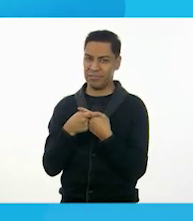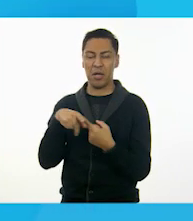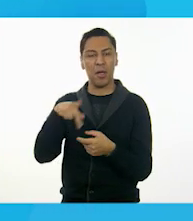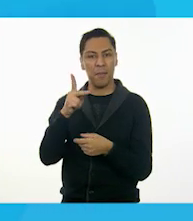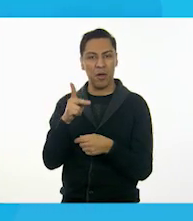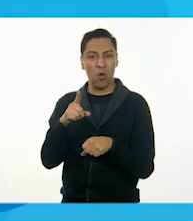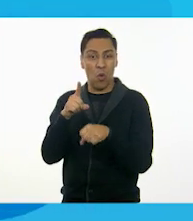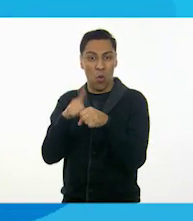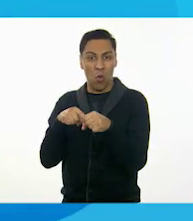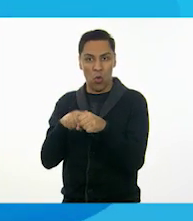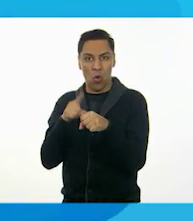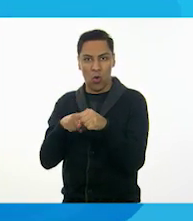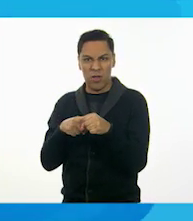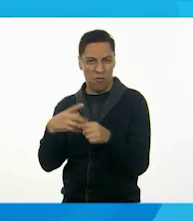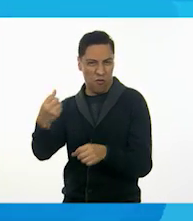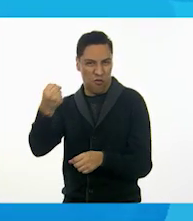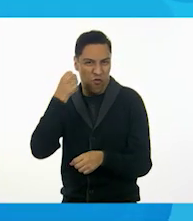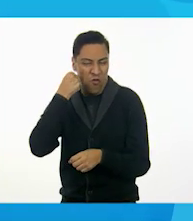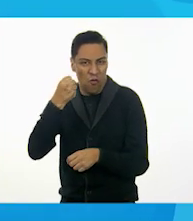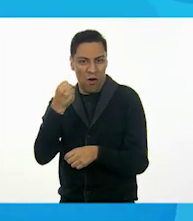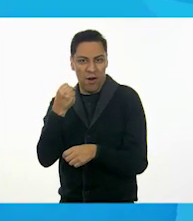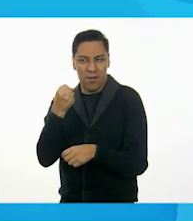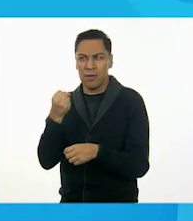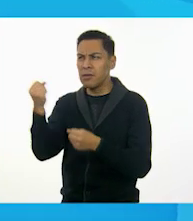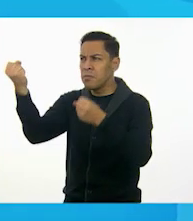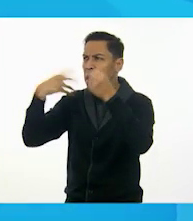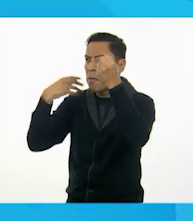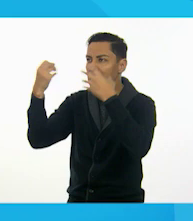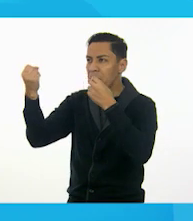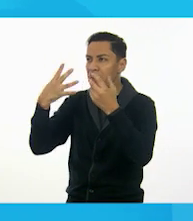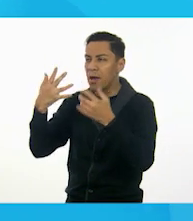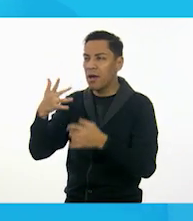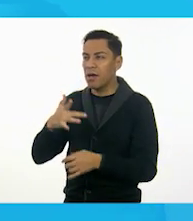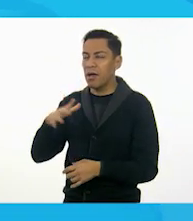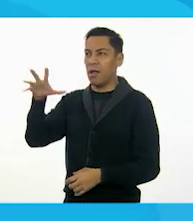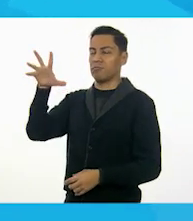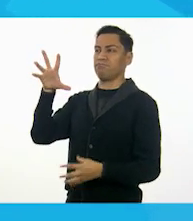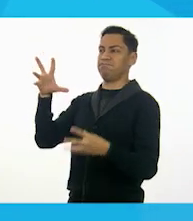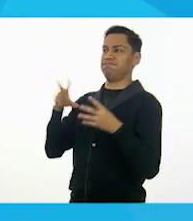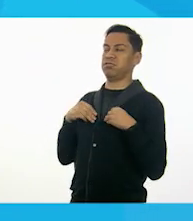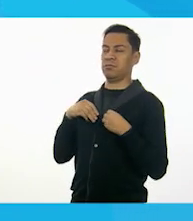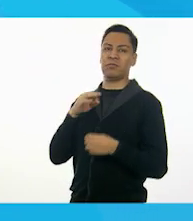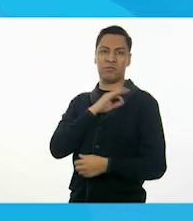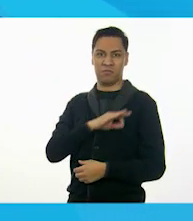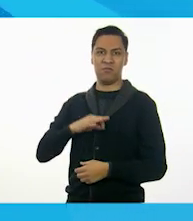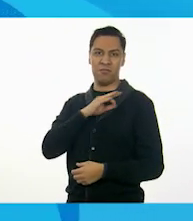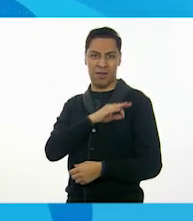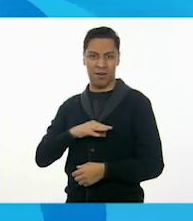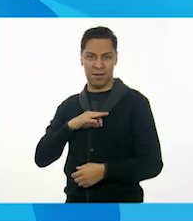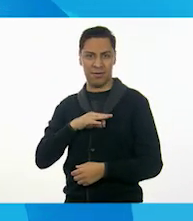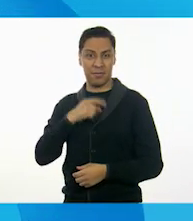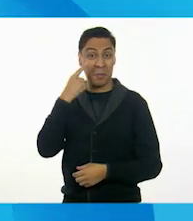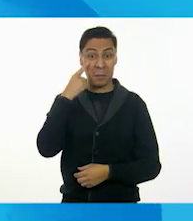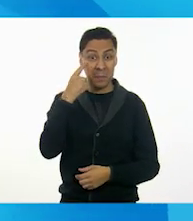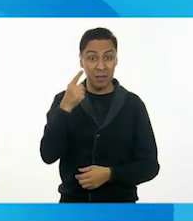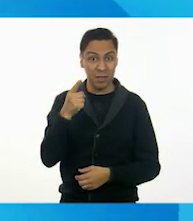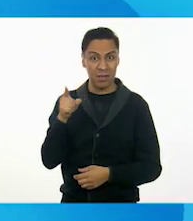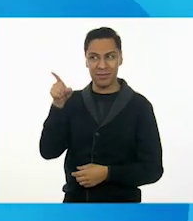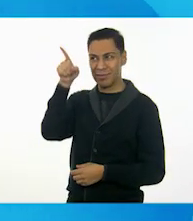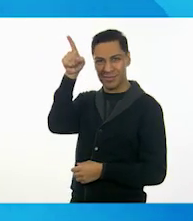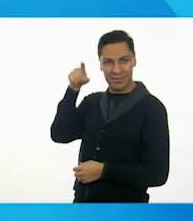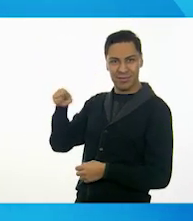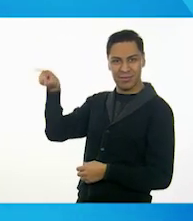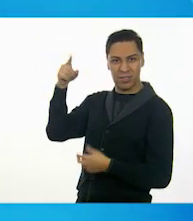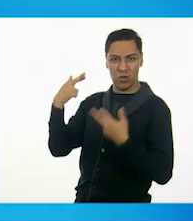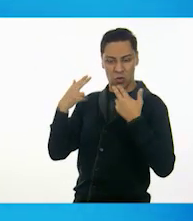prevalecen para darnos esa sensación de felicidad. Así es, Erick. Ve como también la ropa que traen los niños tienen muchos